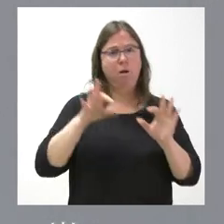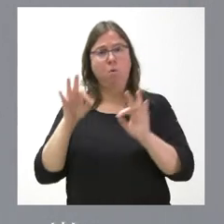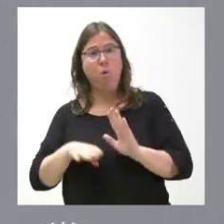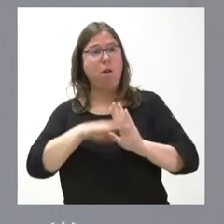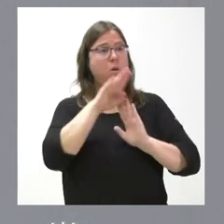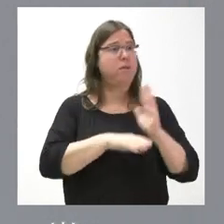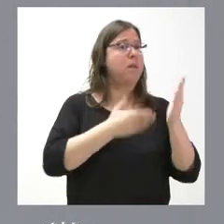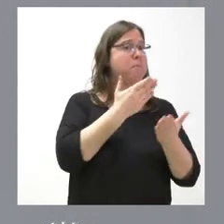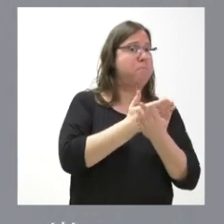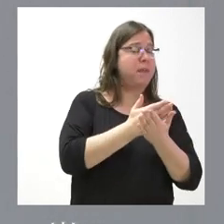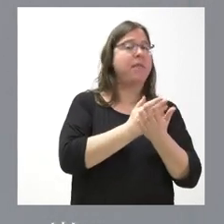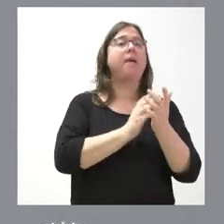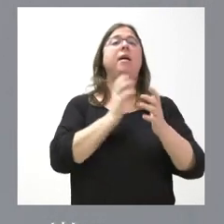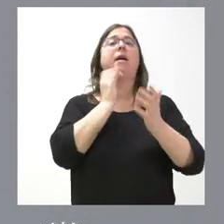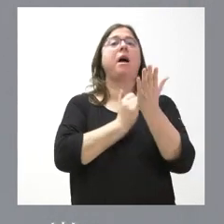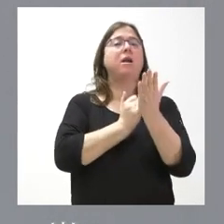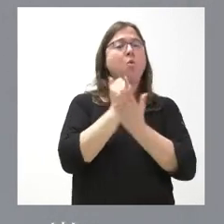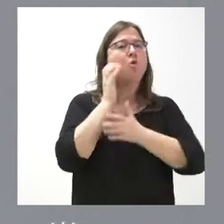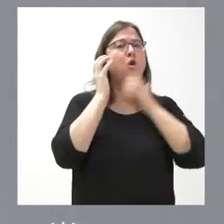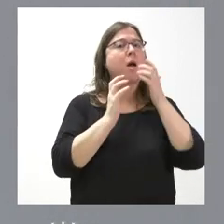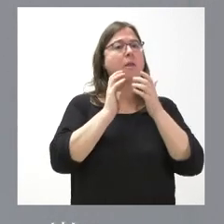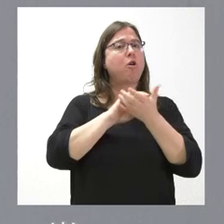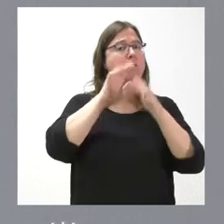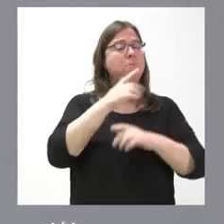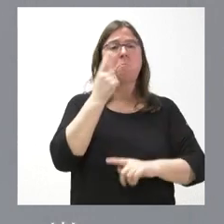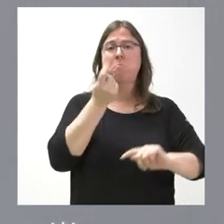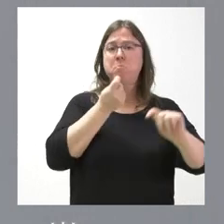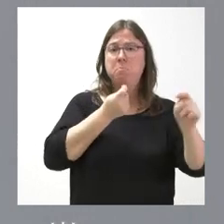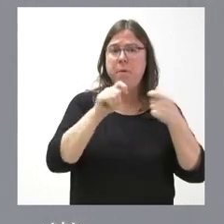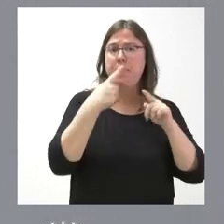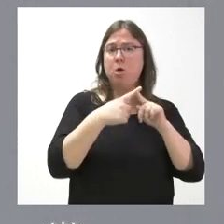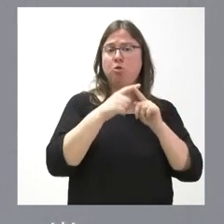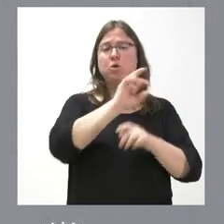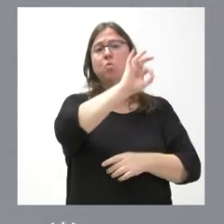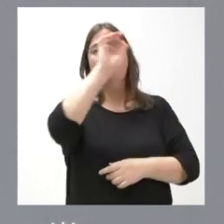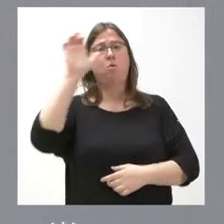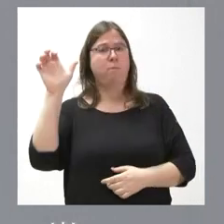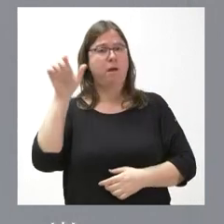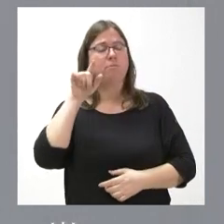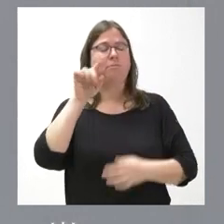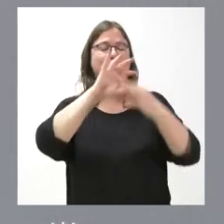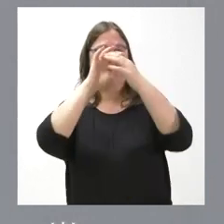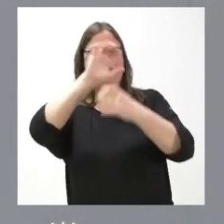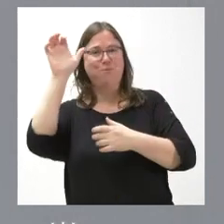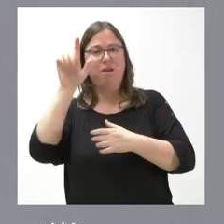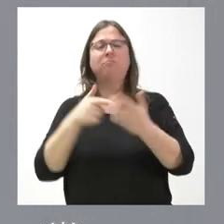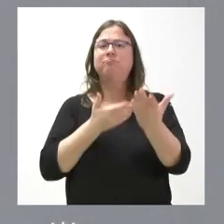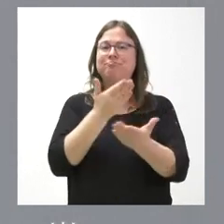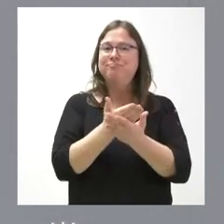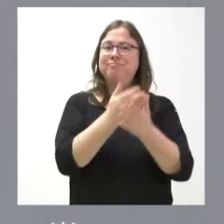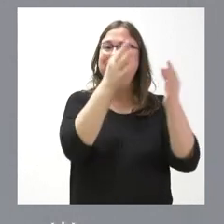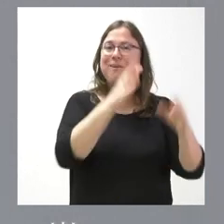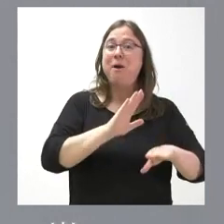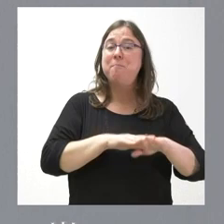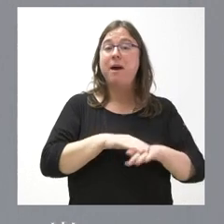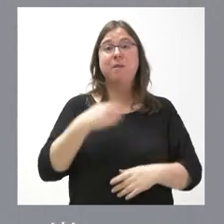a los agricultores y ganaderos de Castilla y León por vender productos en la Unión Europea también se estén demandando y certificando para